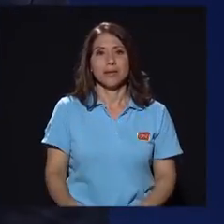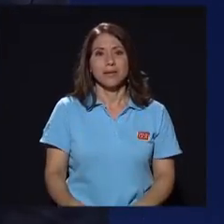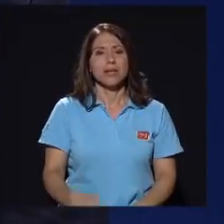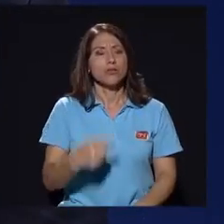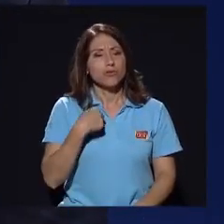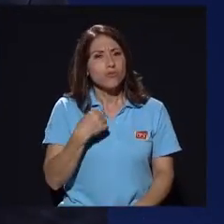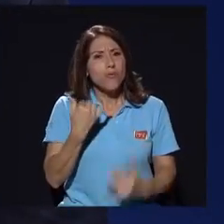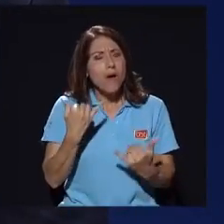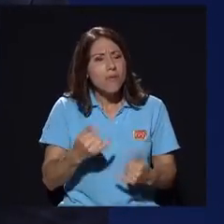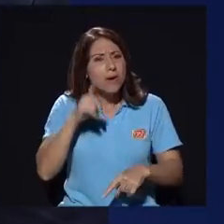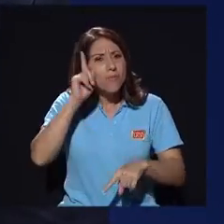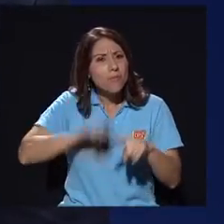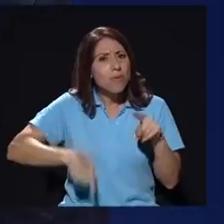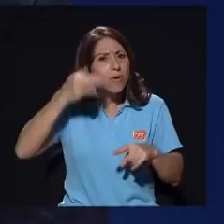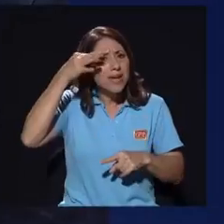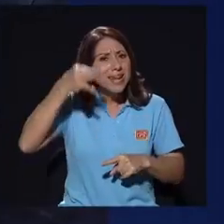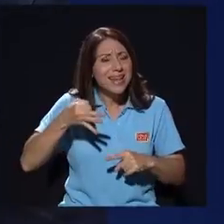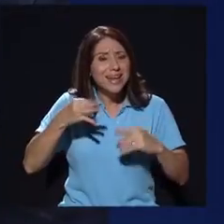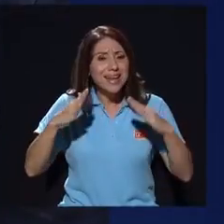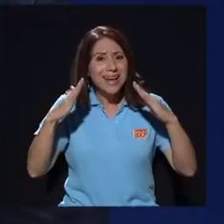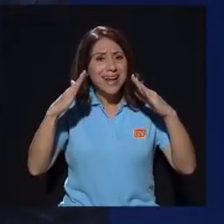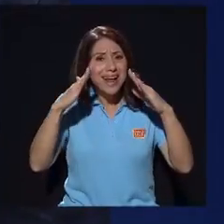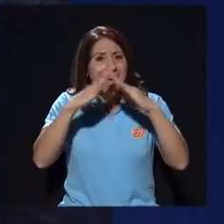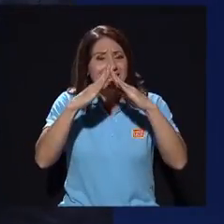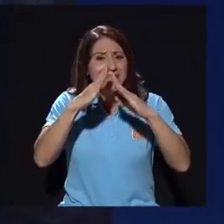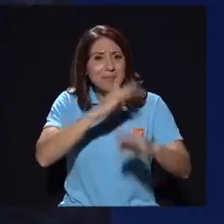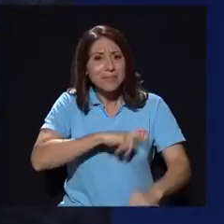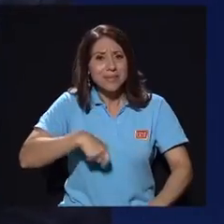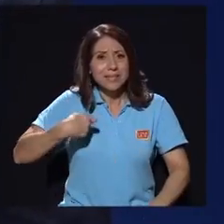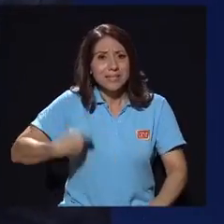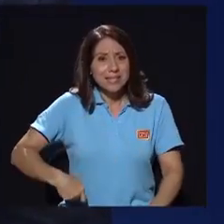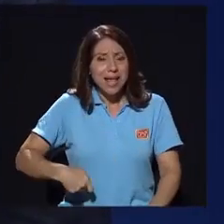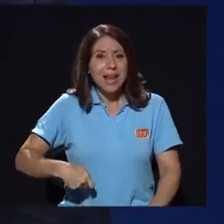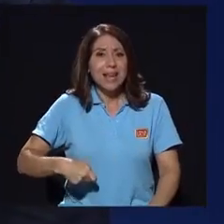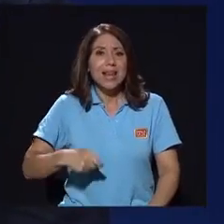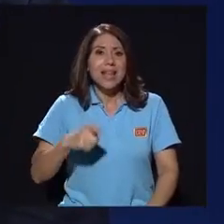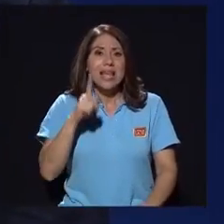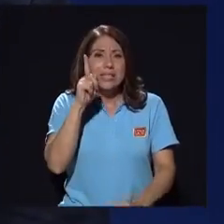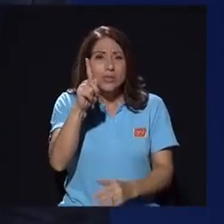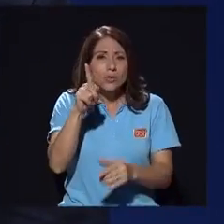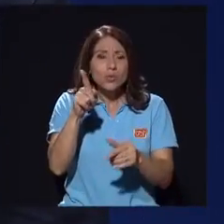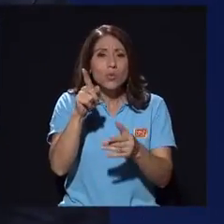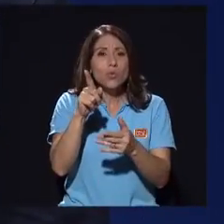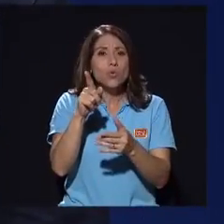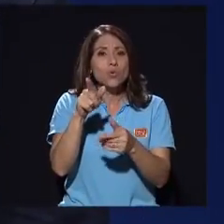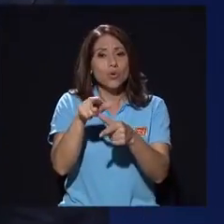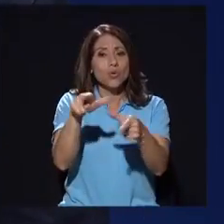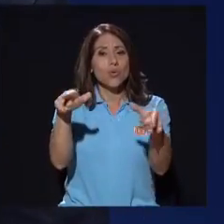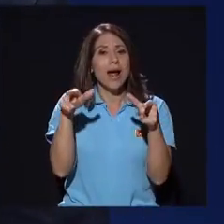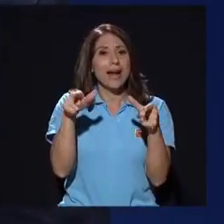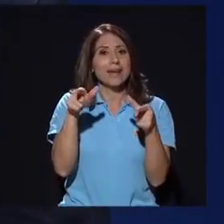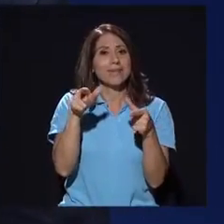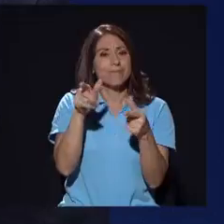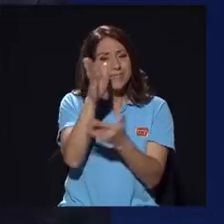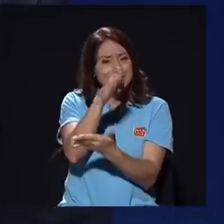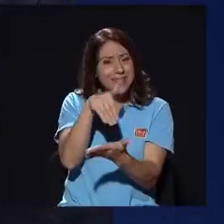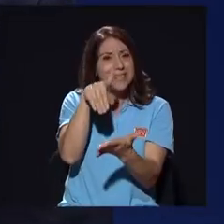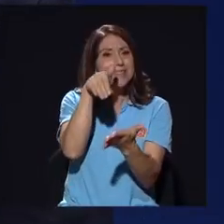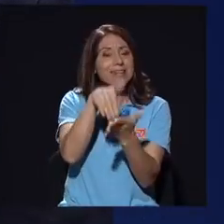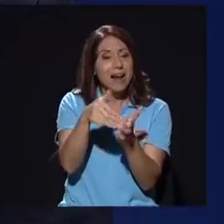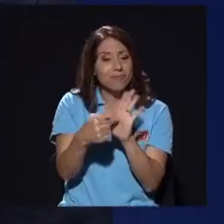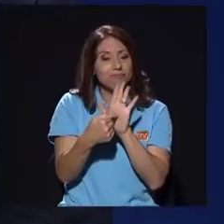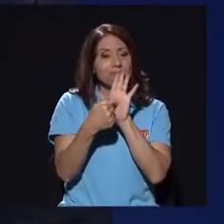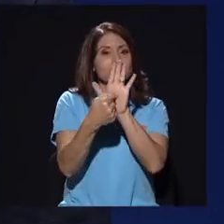me parece increíble que Casa Presidencial siendo un epicentro de las situaciones que se dieron a favor de Bolaños